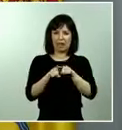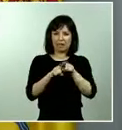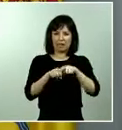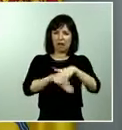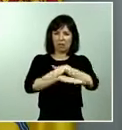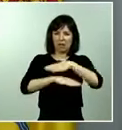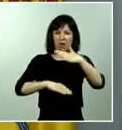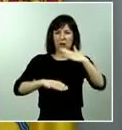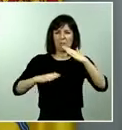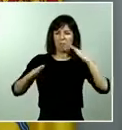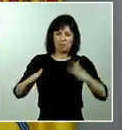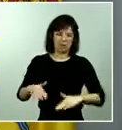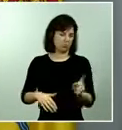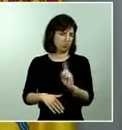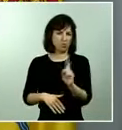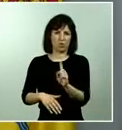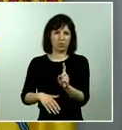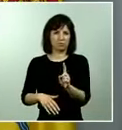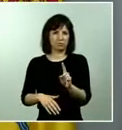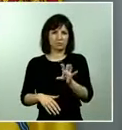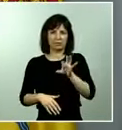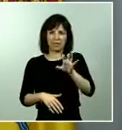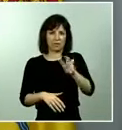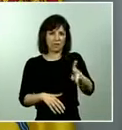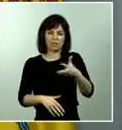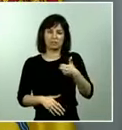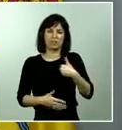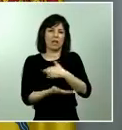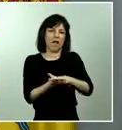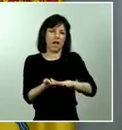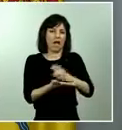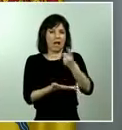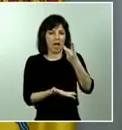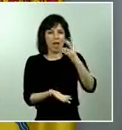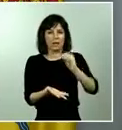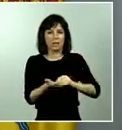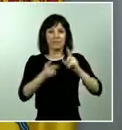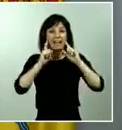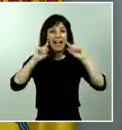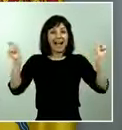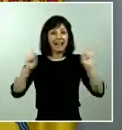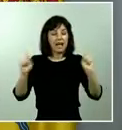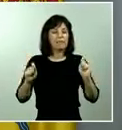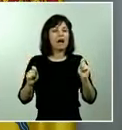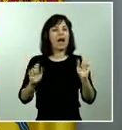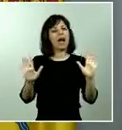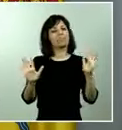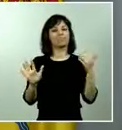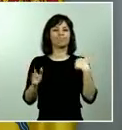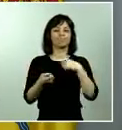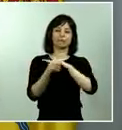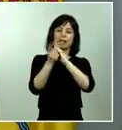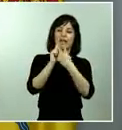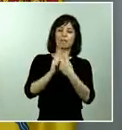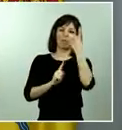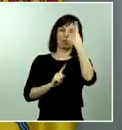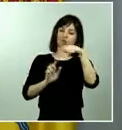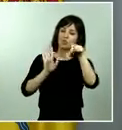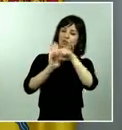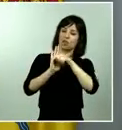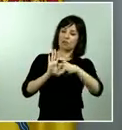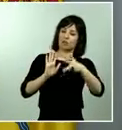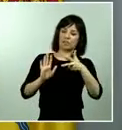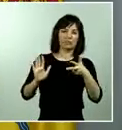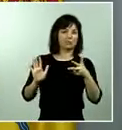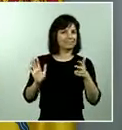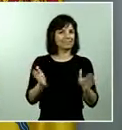por activa y por pasiva que el estado de alarma no cambia ni modifica nada en esos términos y los